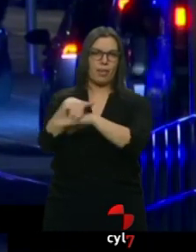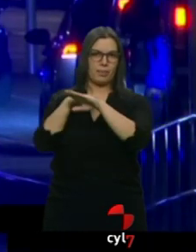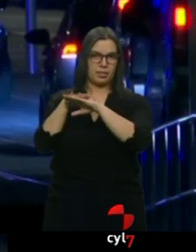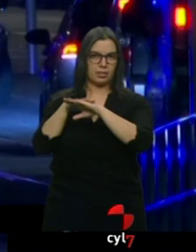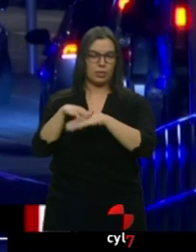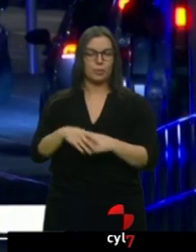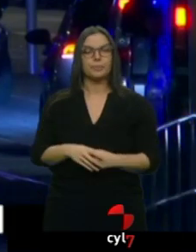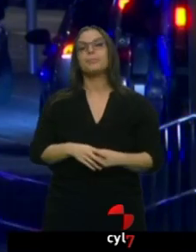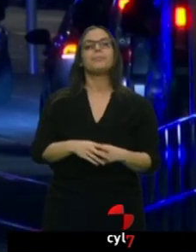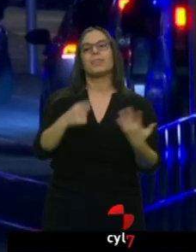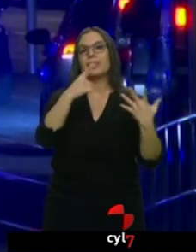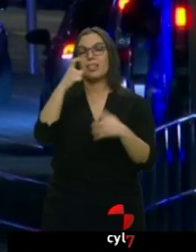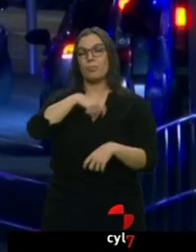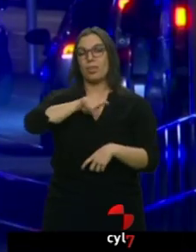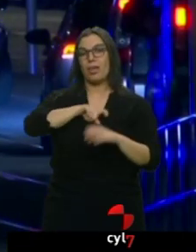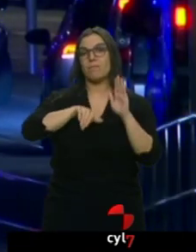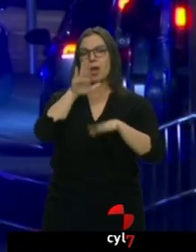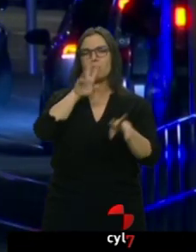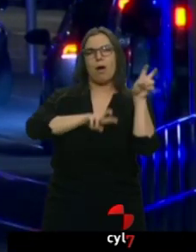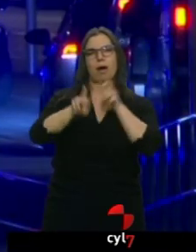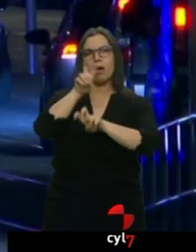participaron en esa búsqueda del terrorista.